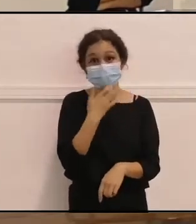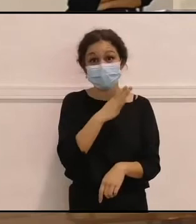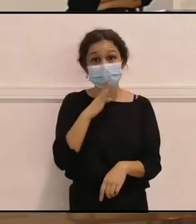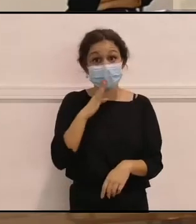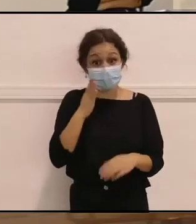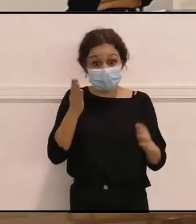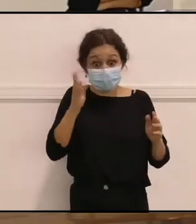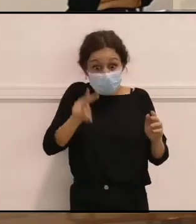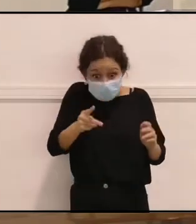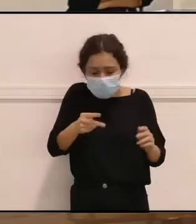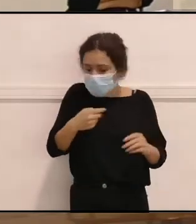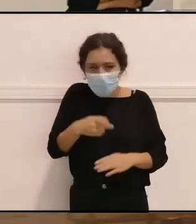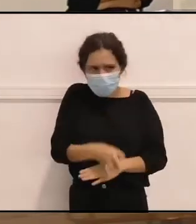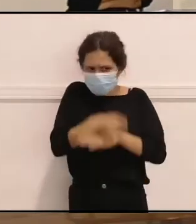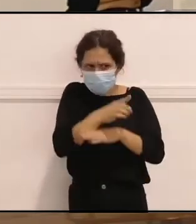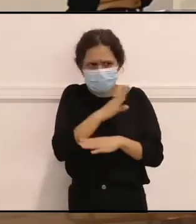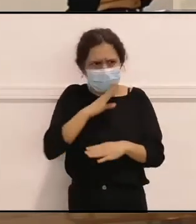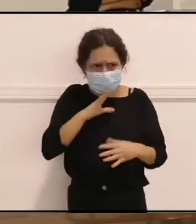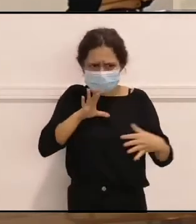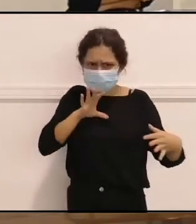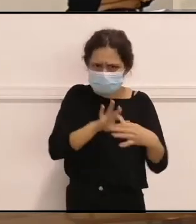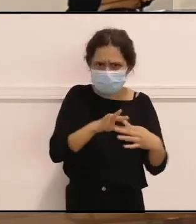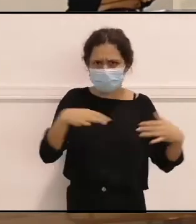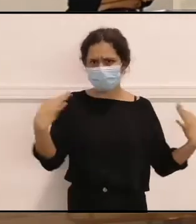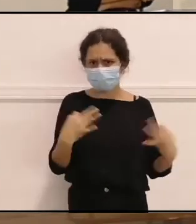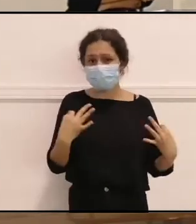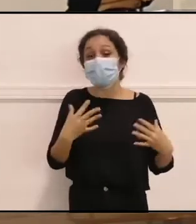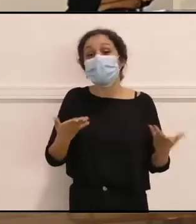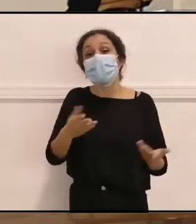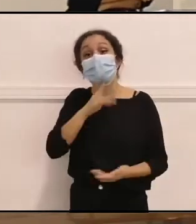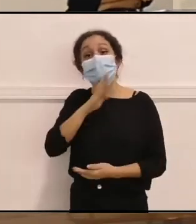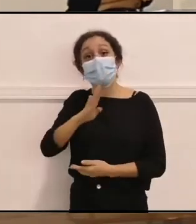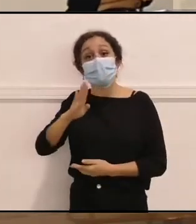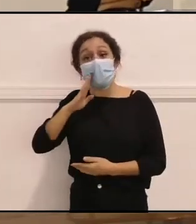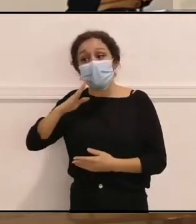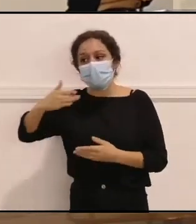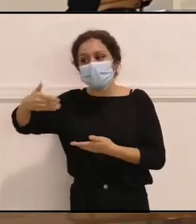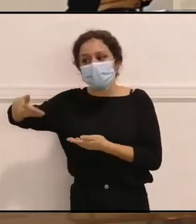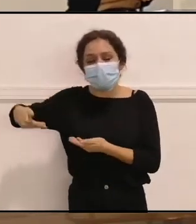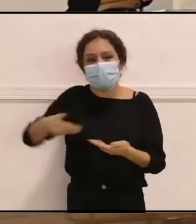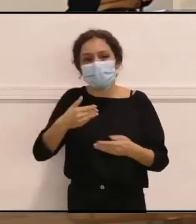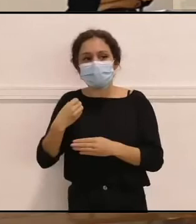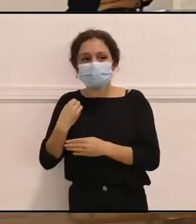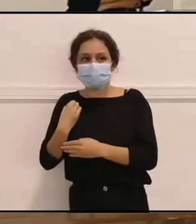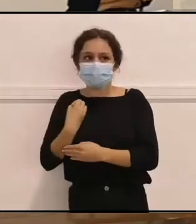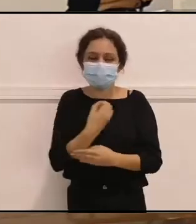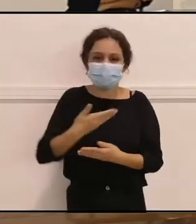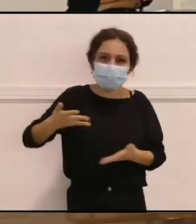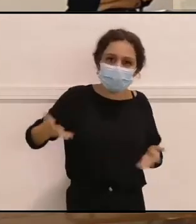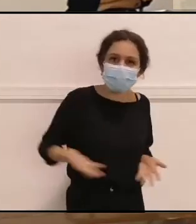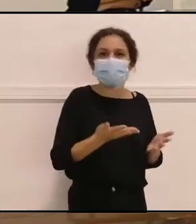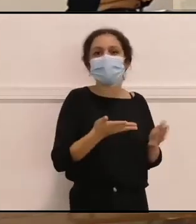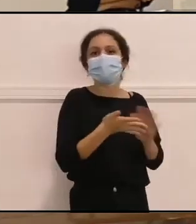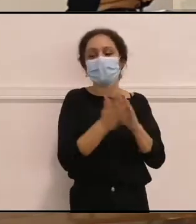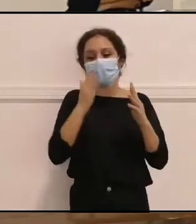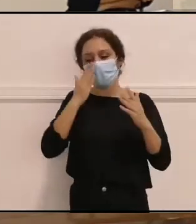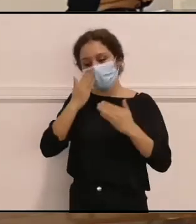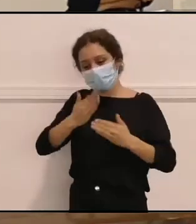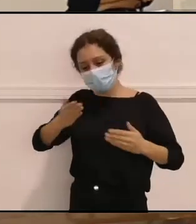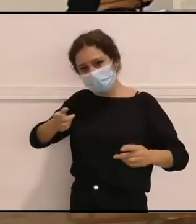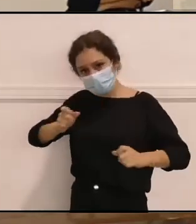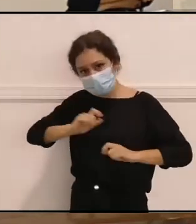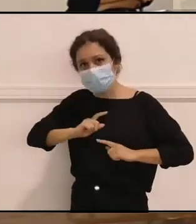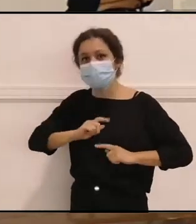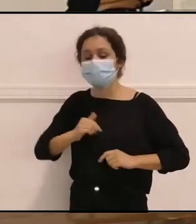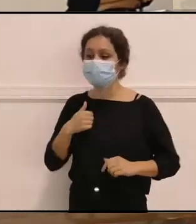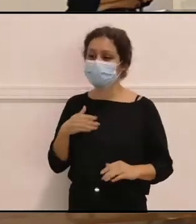yo le obligaría a ser mi madre, ¿no? Entonces, en cierto modo, a mí mi madre me ha empujado a confiar en mí desde el minuto uno, ¿no? Cuando yo